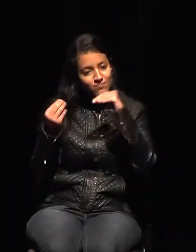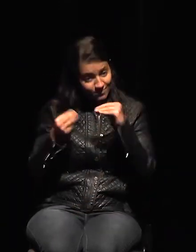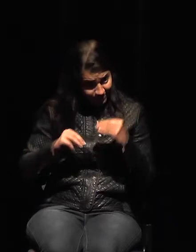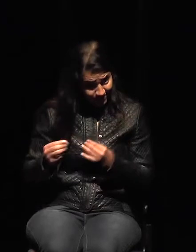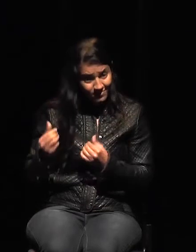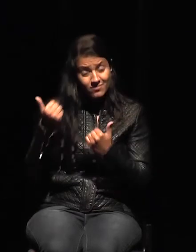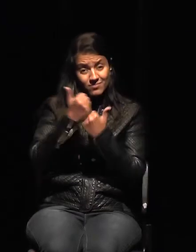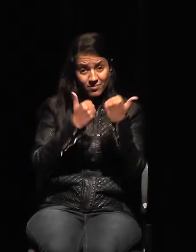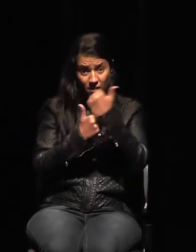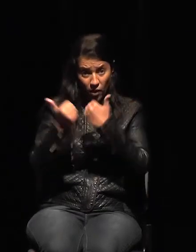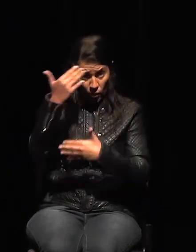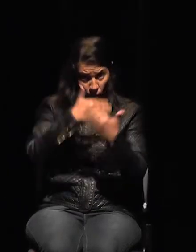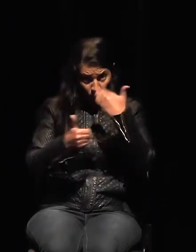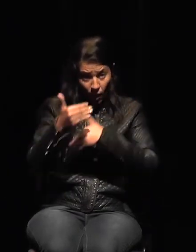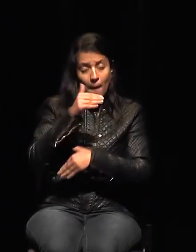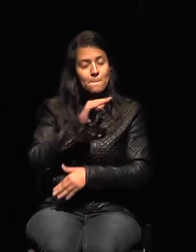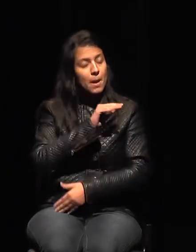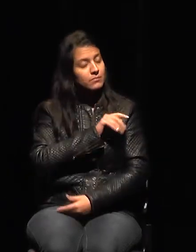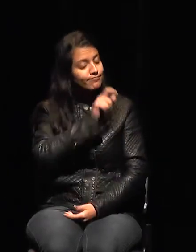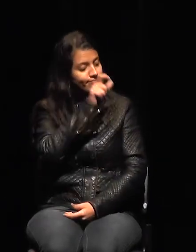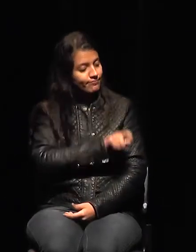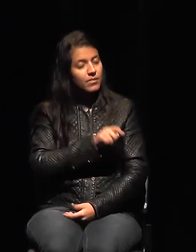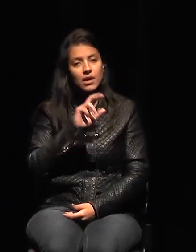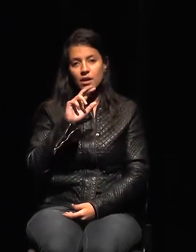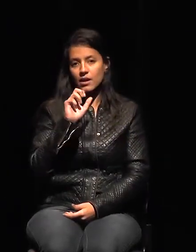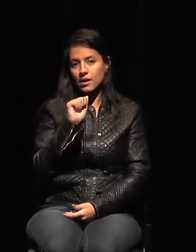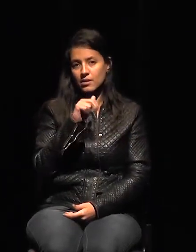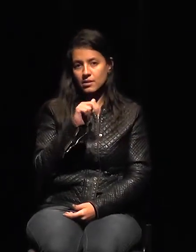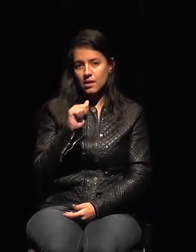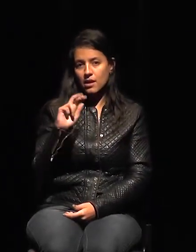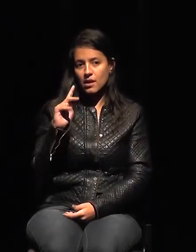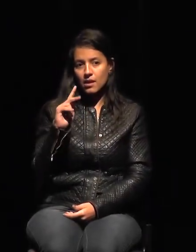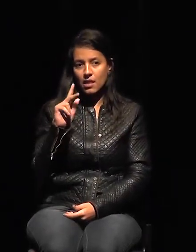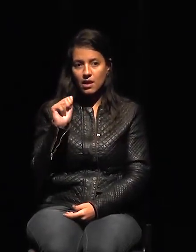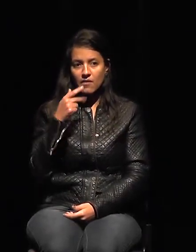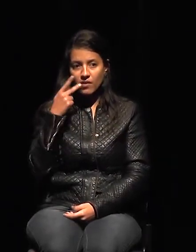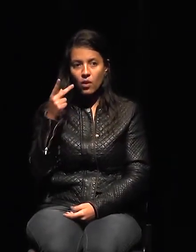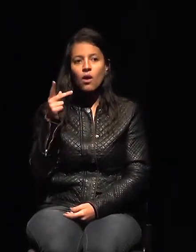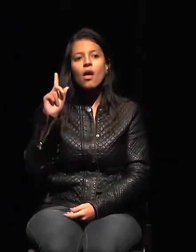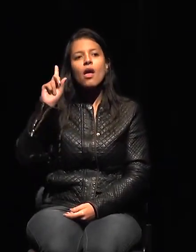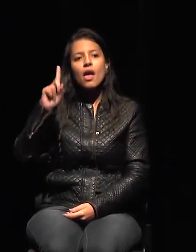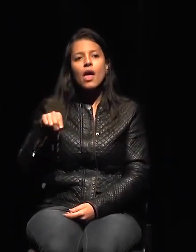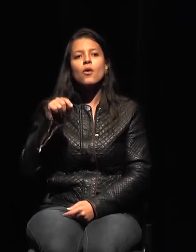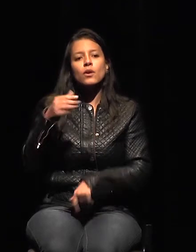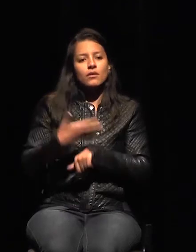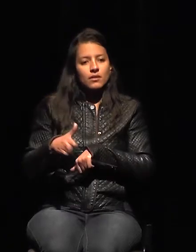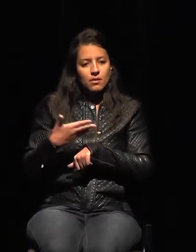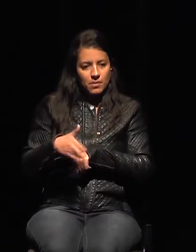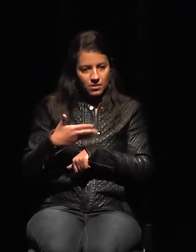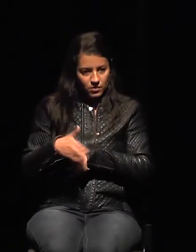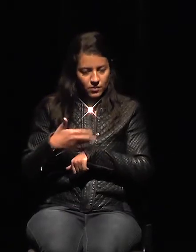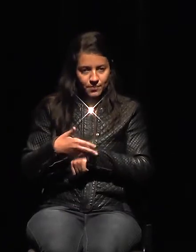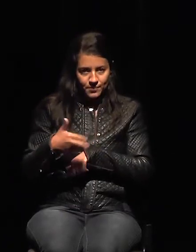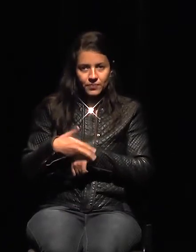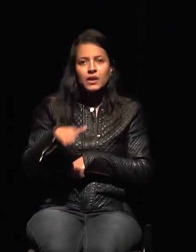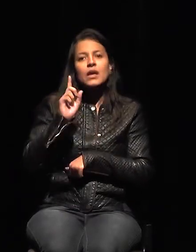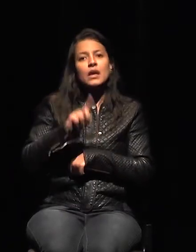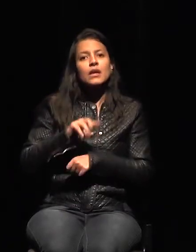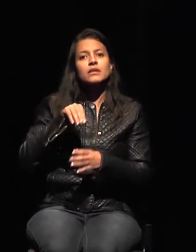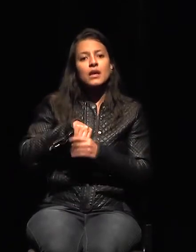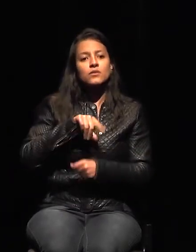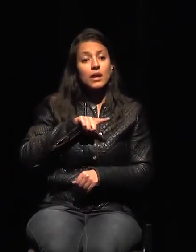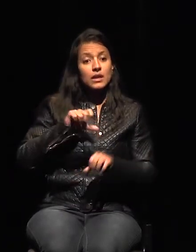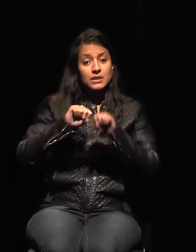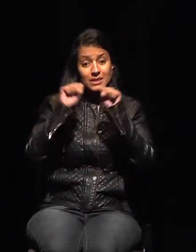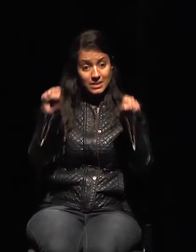Elena, sobre los entrenamientos, la capacitación. Y lo hacemos a través de nuestros propios sistemas, ya sean los sistemas desarrollados por nosotros